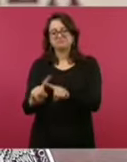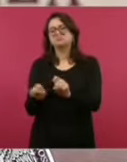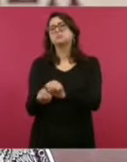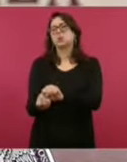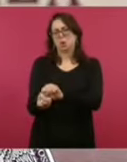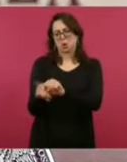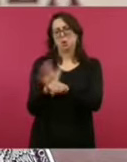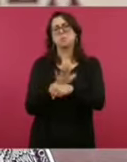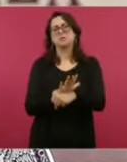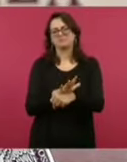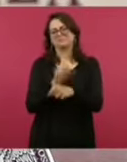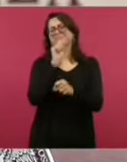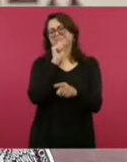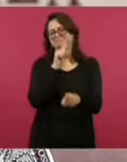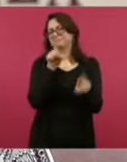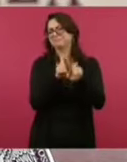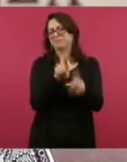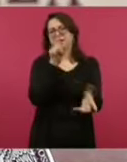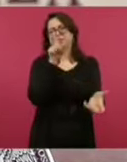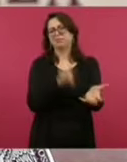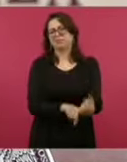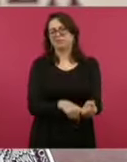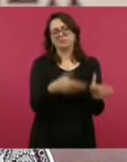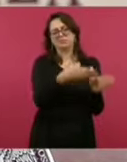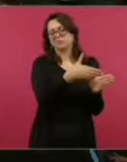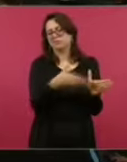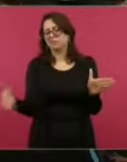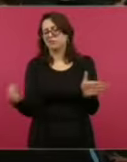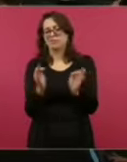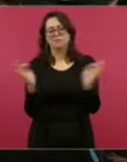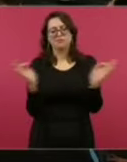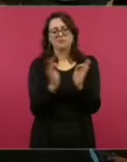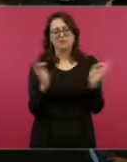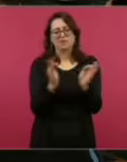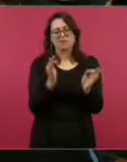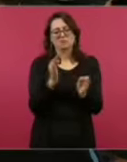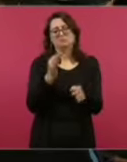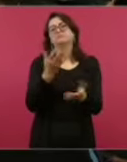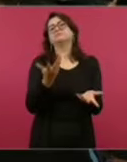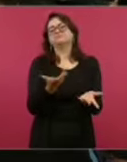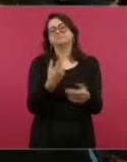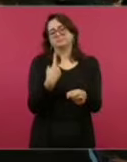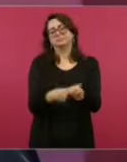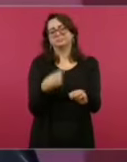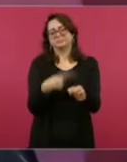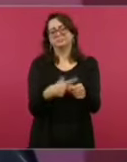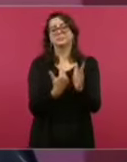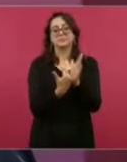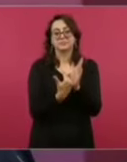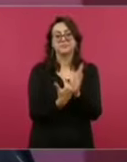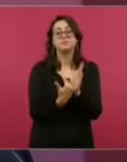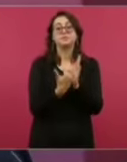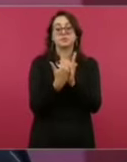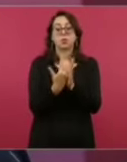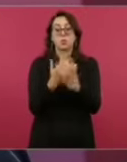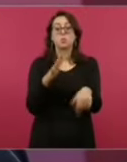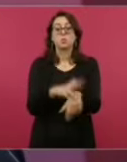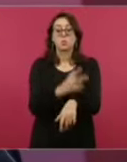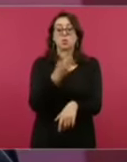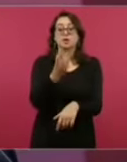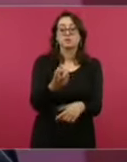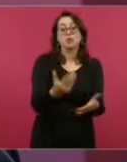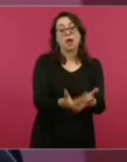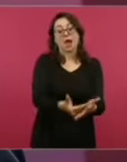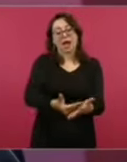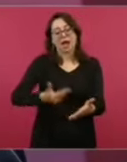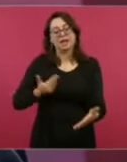también tendrá un repunte. Y en ese momento anunciaremos oportunamente el inicio del periodo de vacunación de